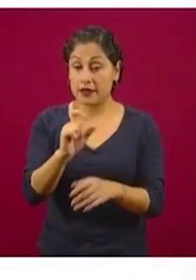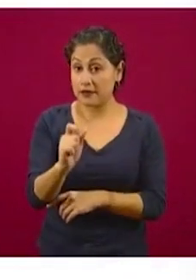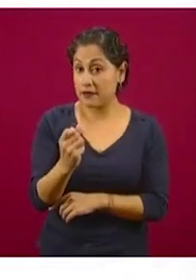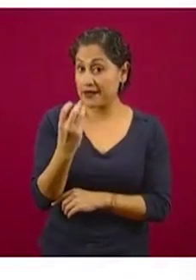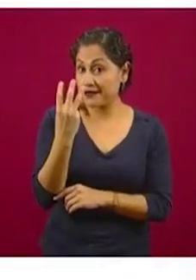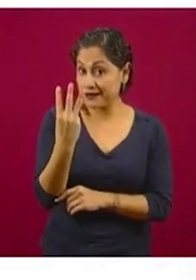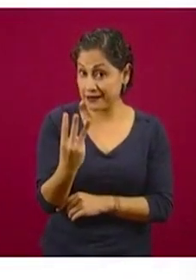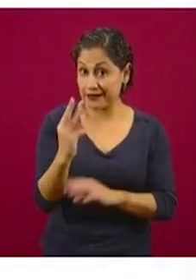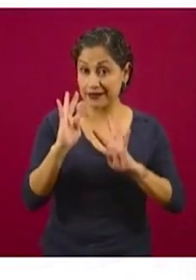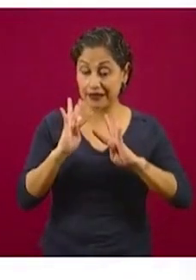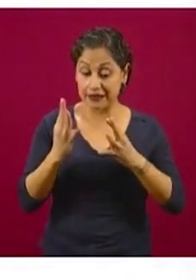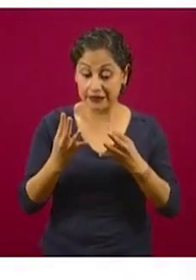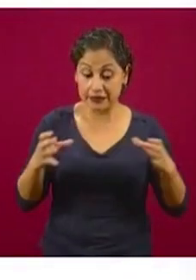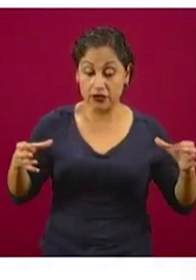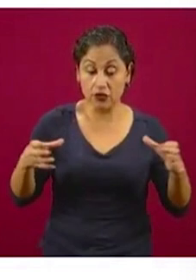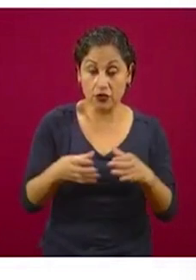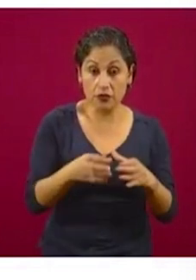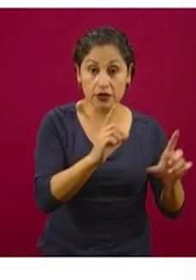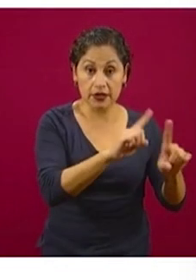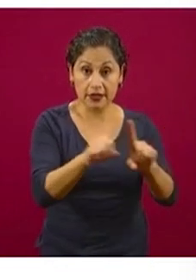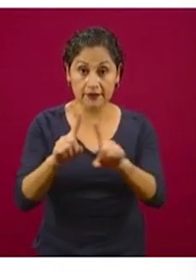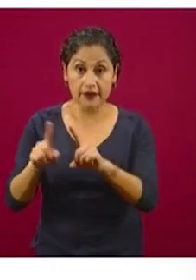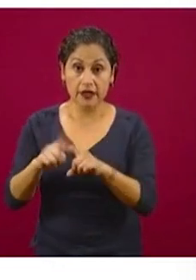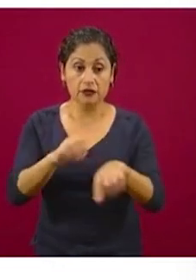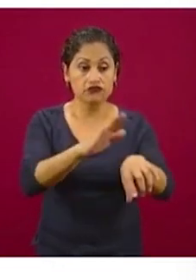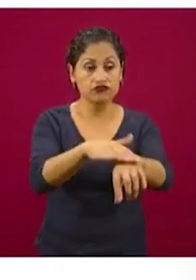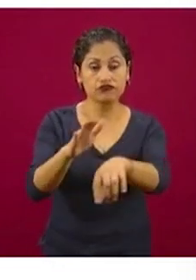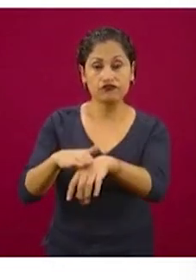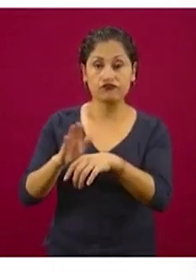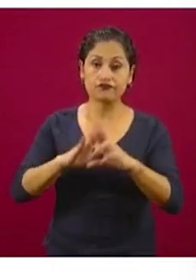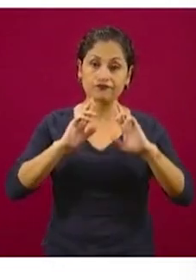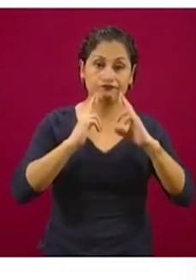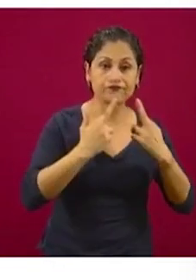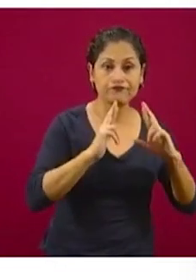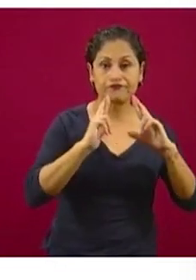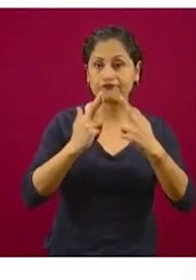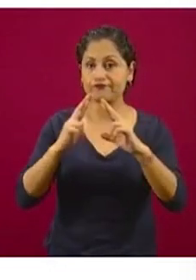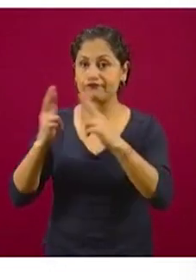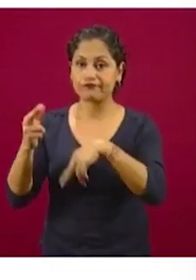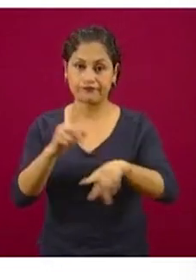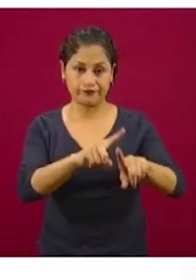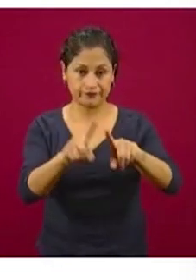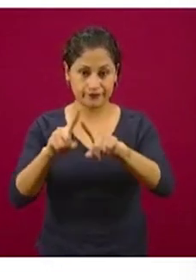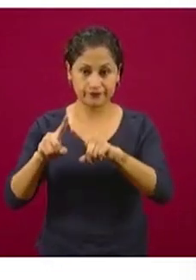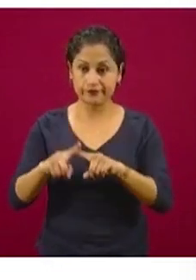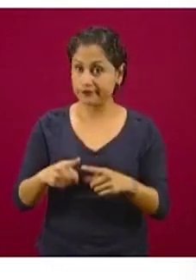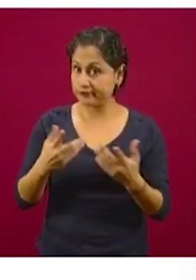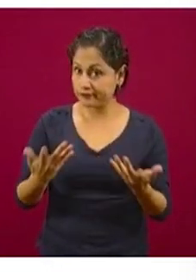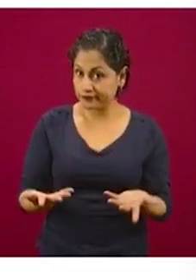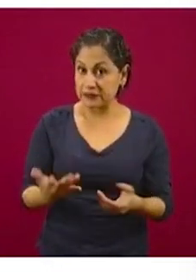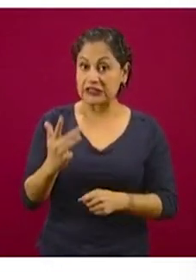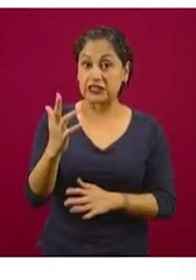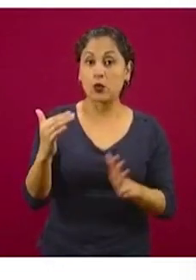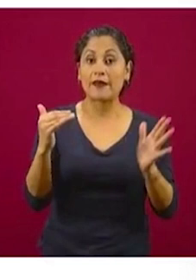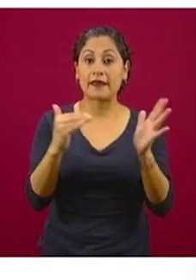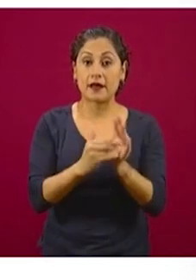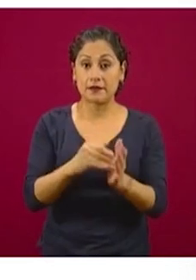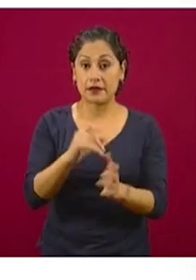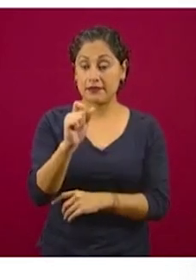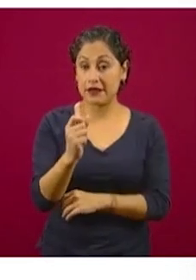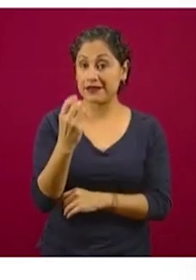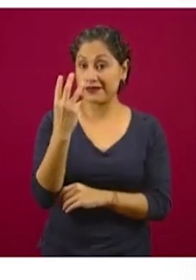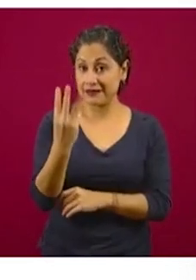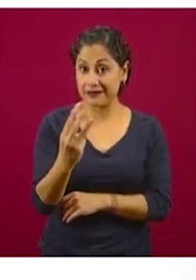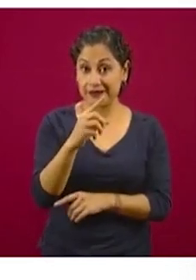comités escolares de administración participativa. Es decir, estas 50 mil planteles ya